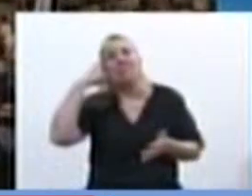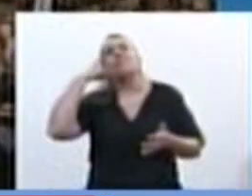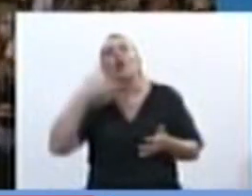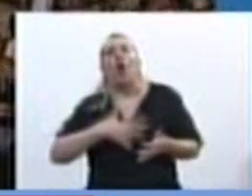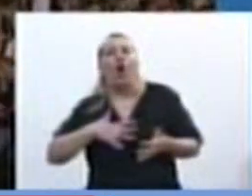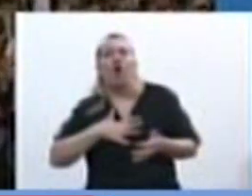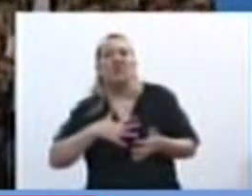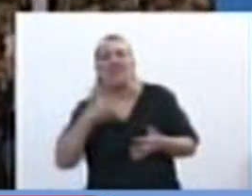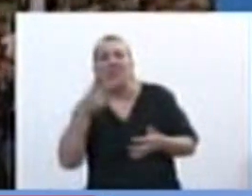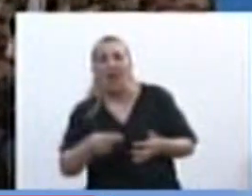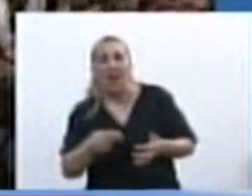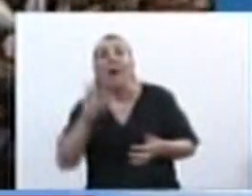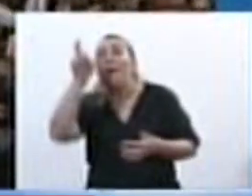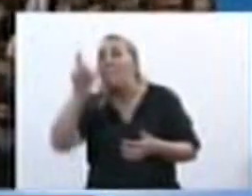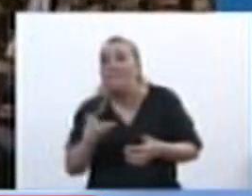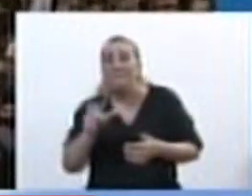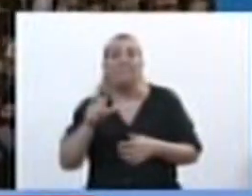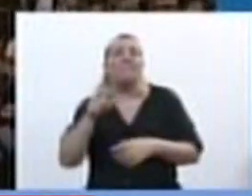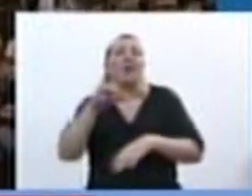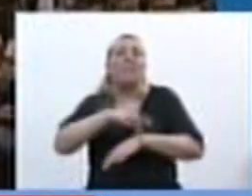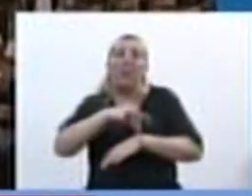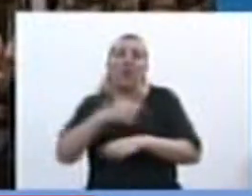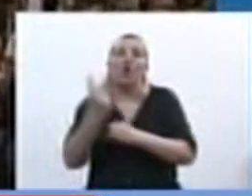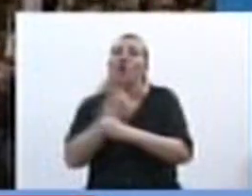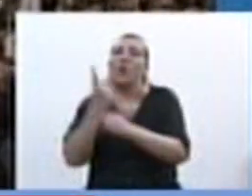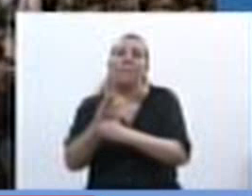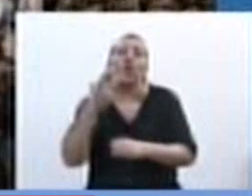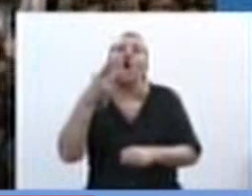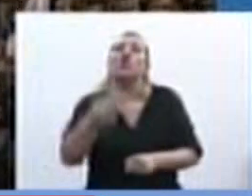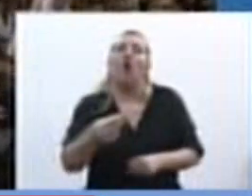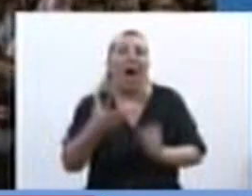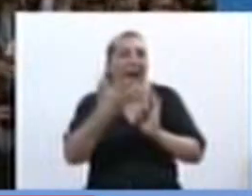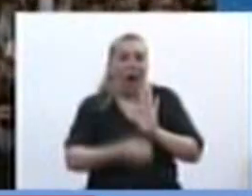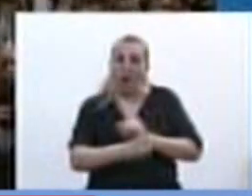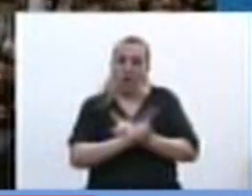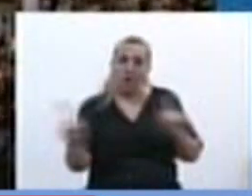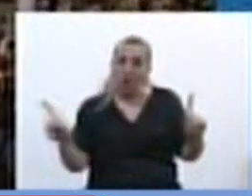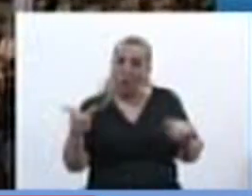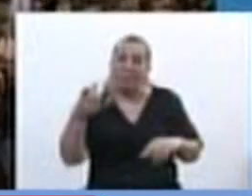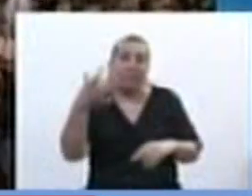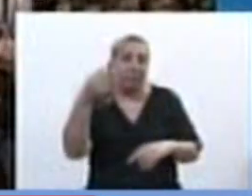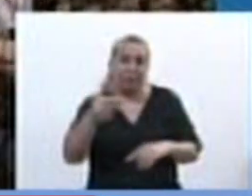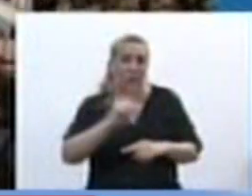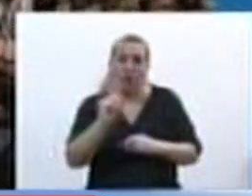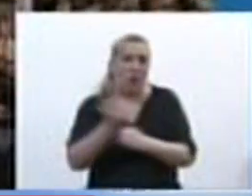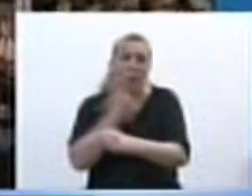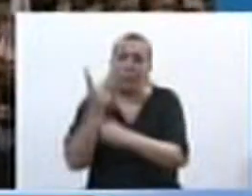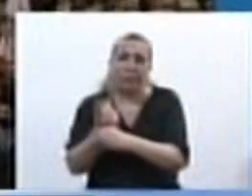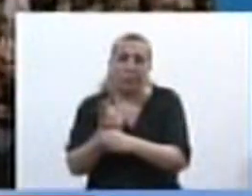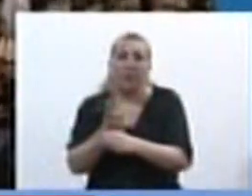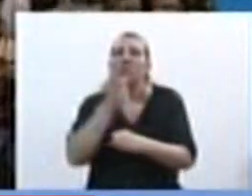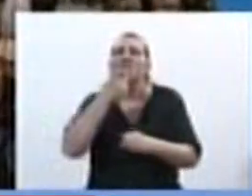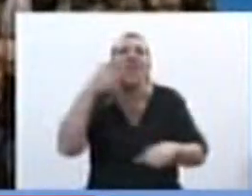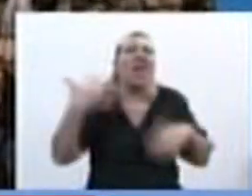personal de salud no podrá negarse a la realización de la introducción del embarazo en caso de emergencia cuando la